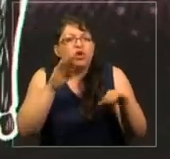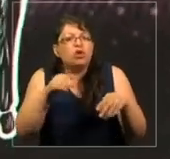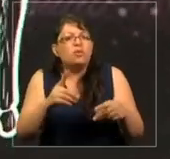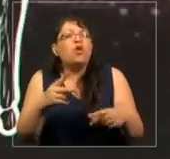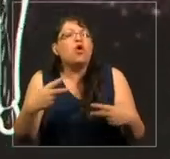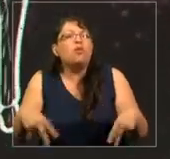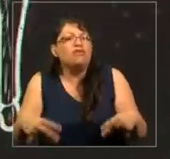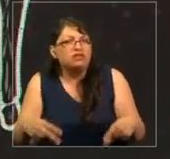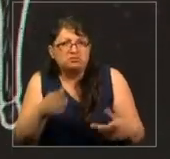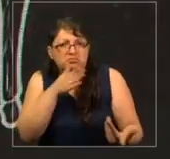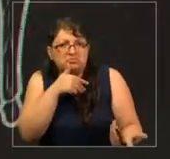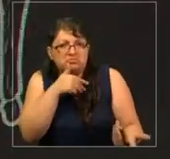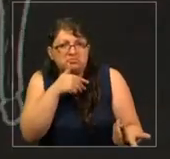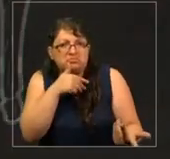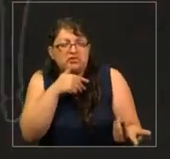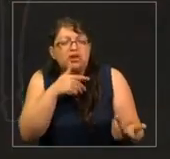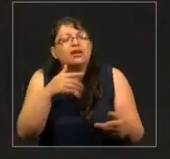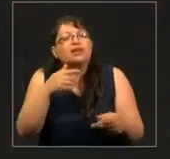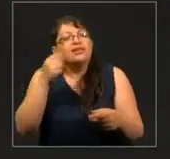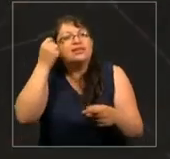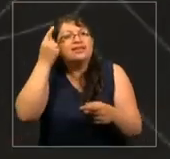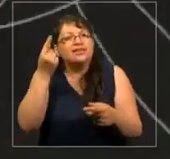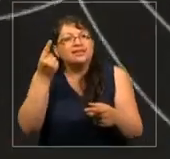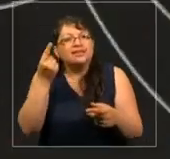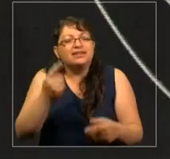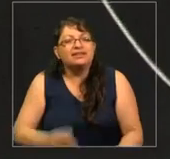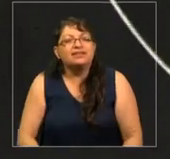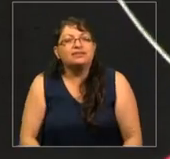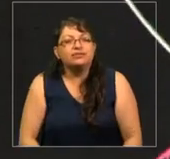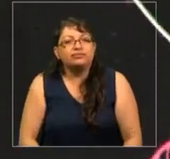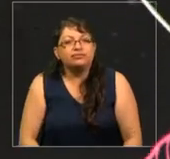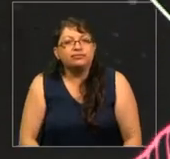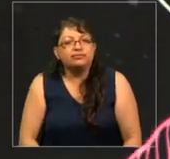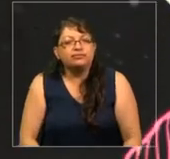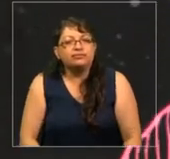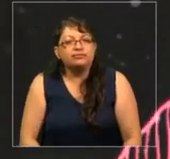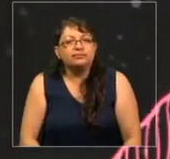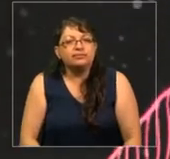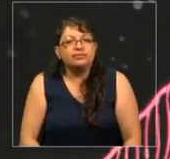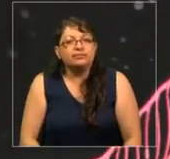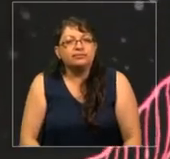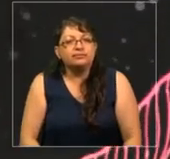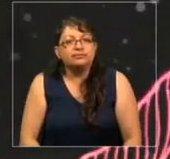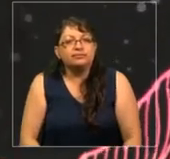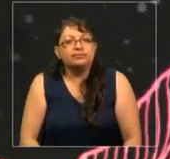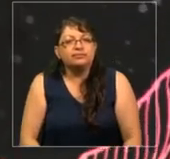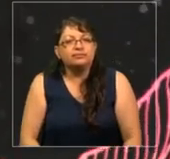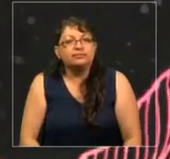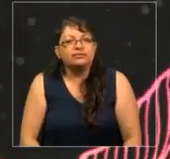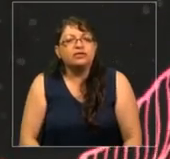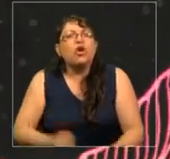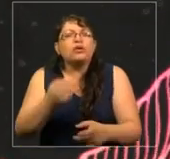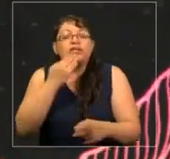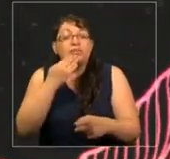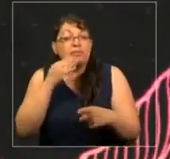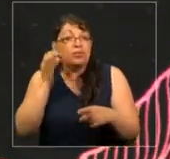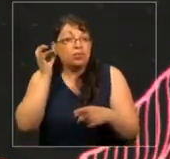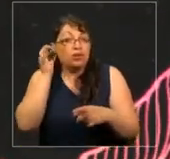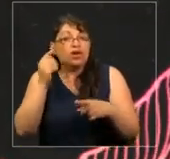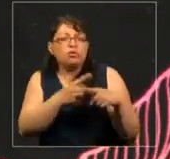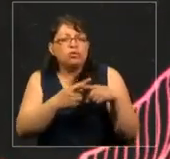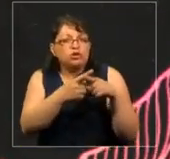valores. Estaba consciente de cuánta socialización de las mujeres se proyectaba en los hombres,